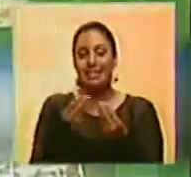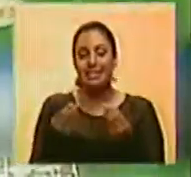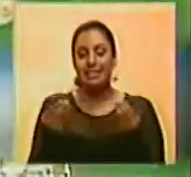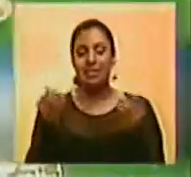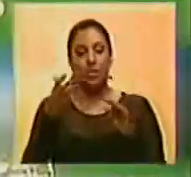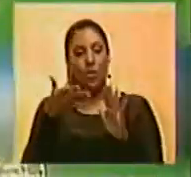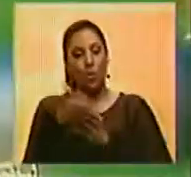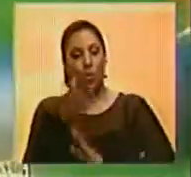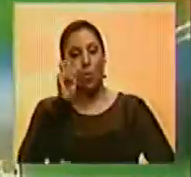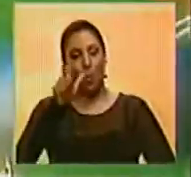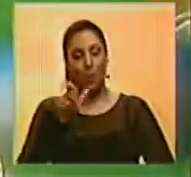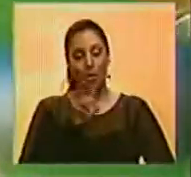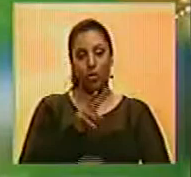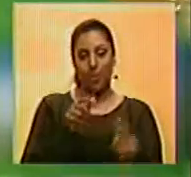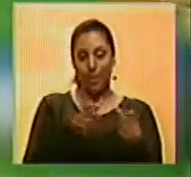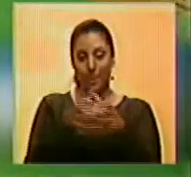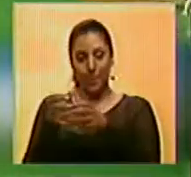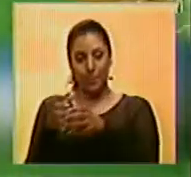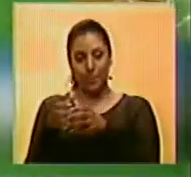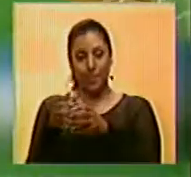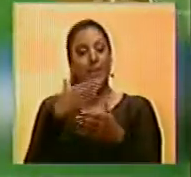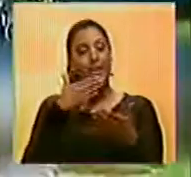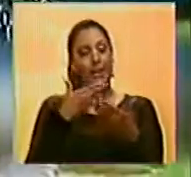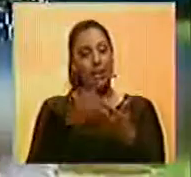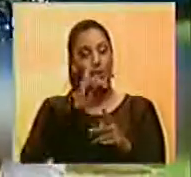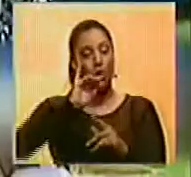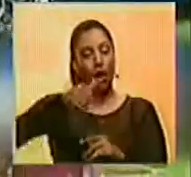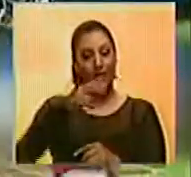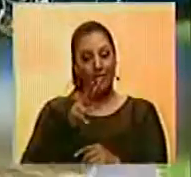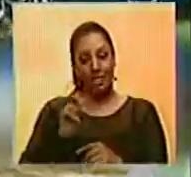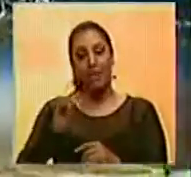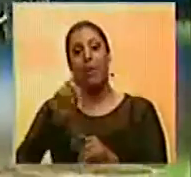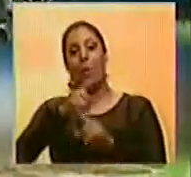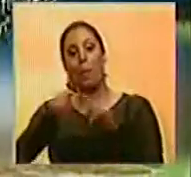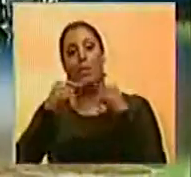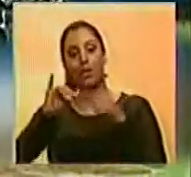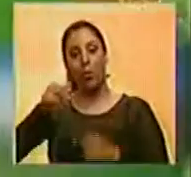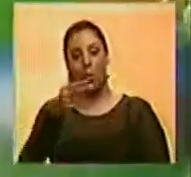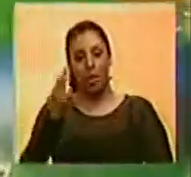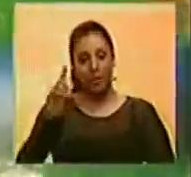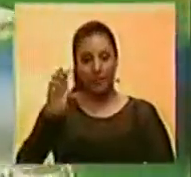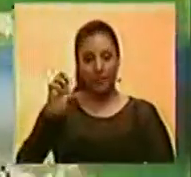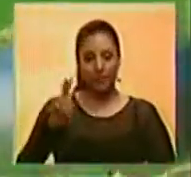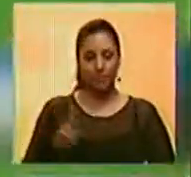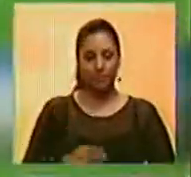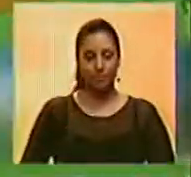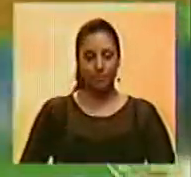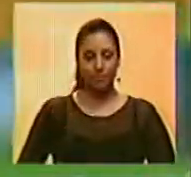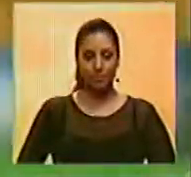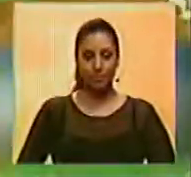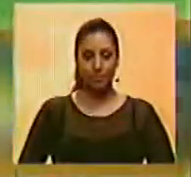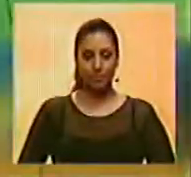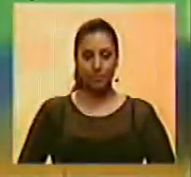productor de par de anotaciones... ...de Brian Borghony. Ganó Javier Palacios y perdió Juan Nerveras. Gracias. Gracias. Gracias.